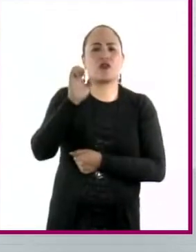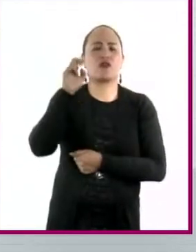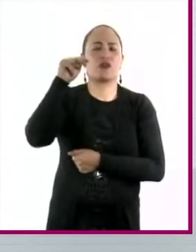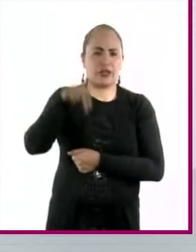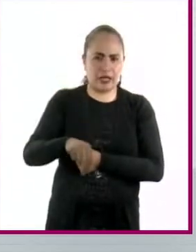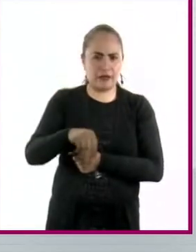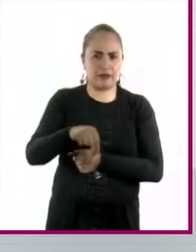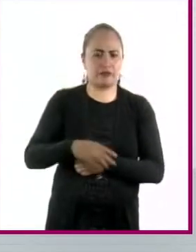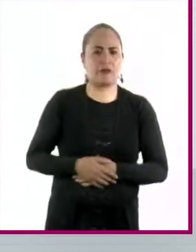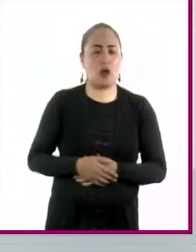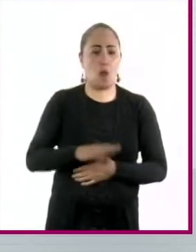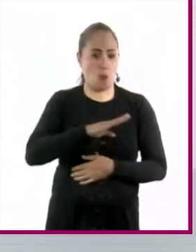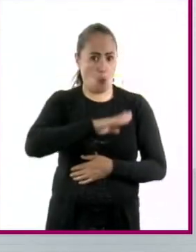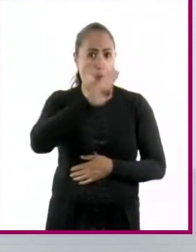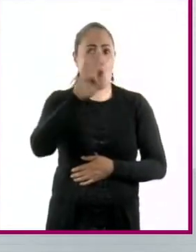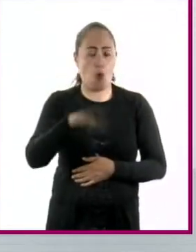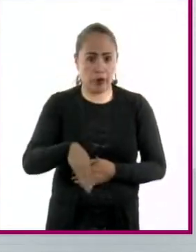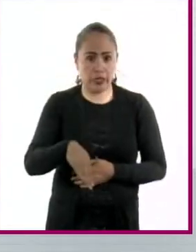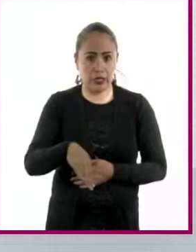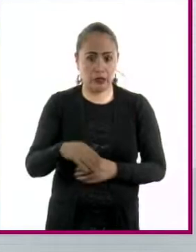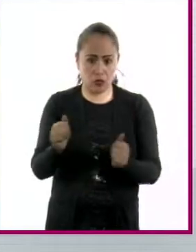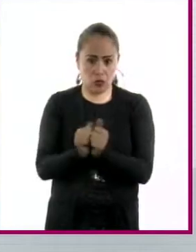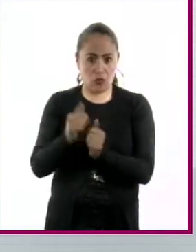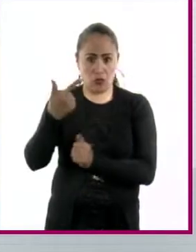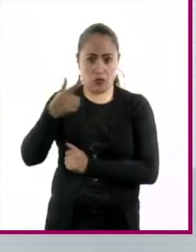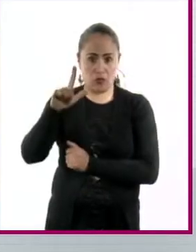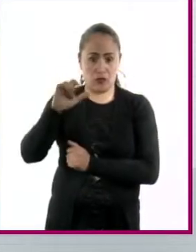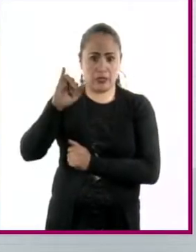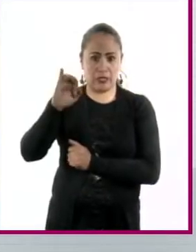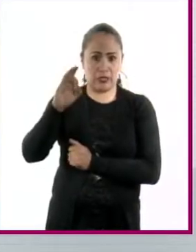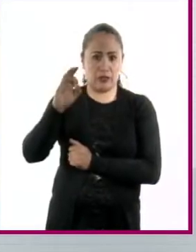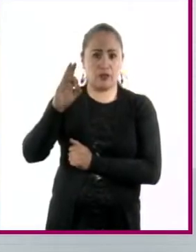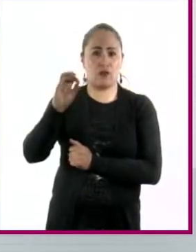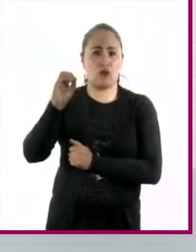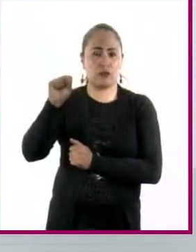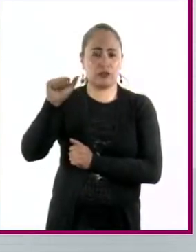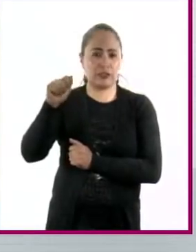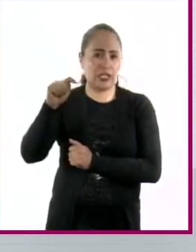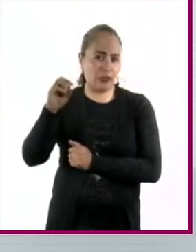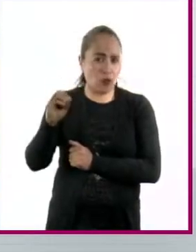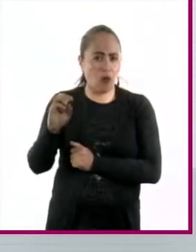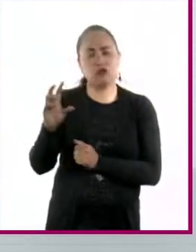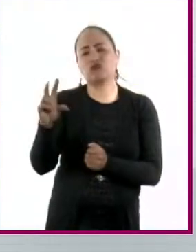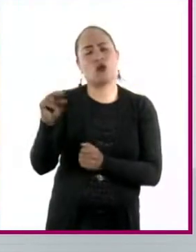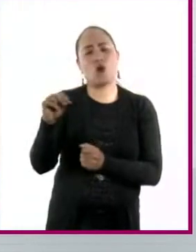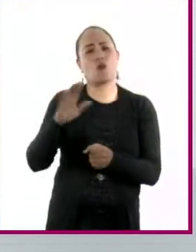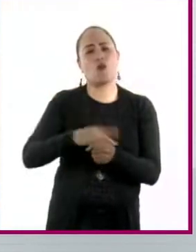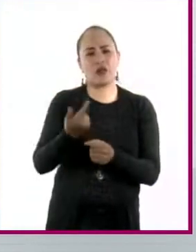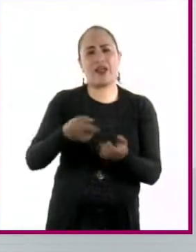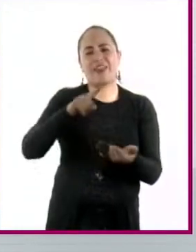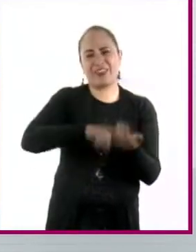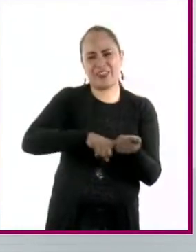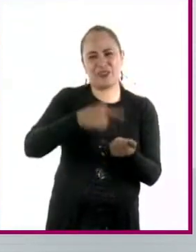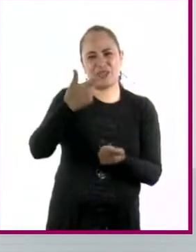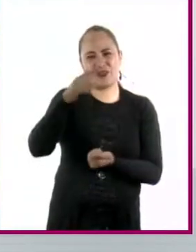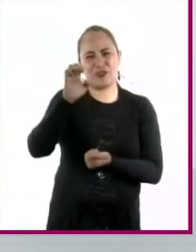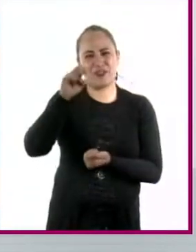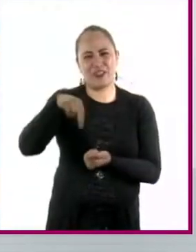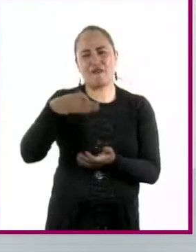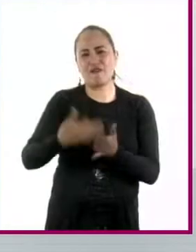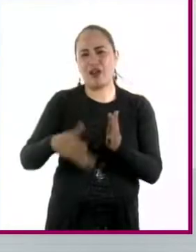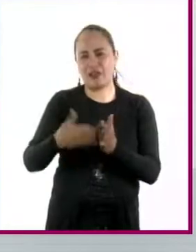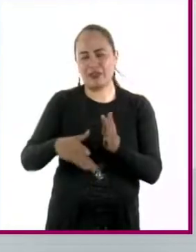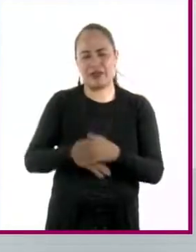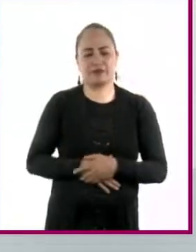hace que no se mueran con el glifosato. Y las hierbas se mueren porque no tienen ese gen. El problema del glifosato